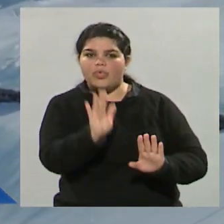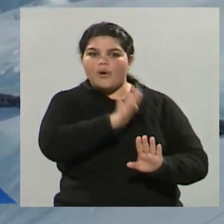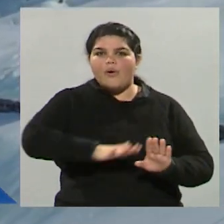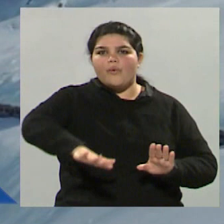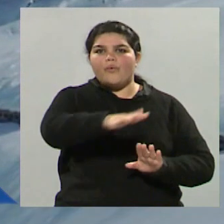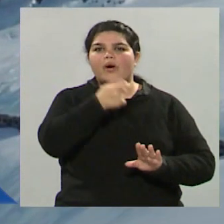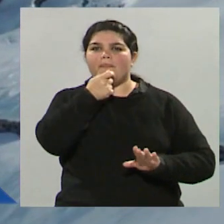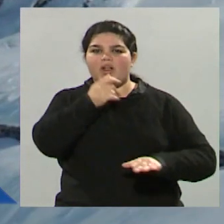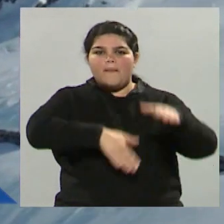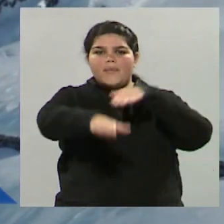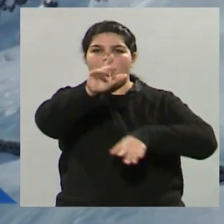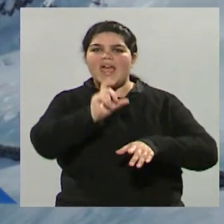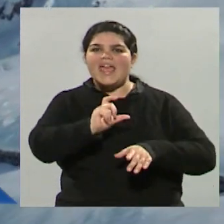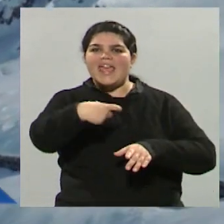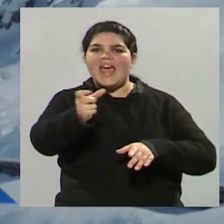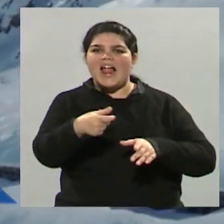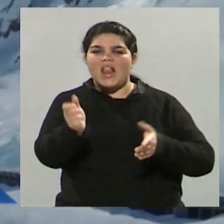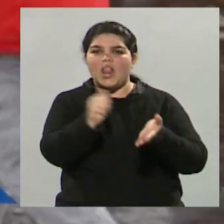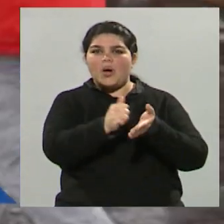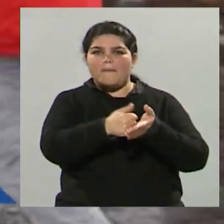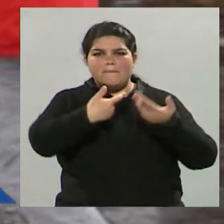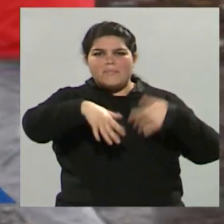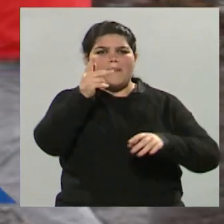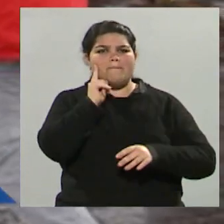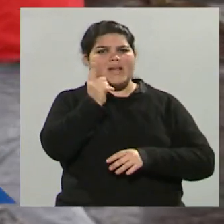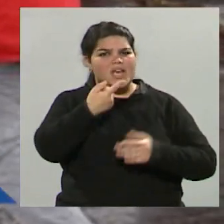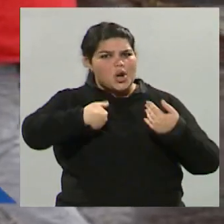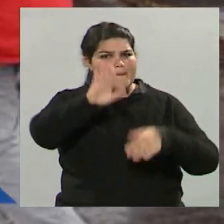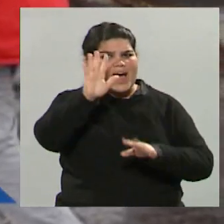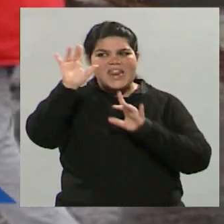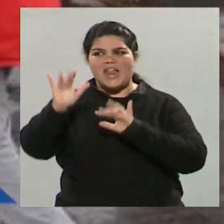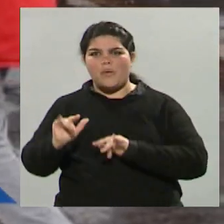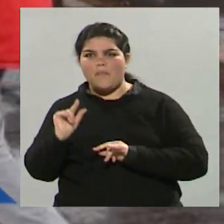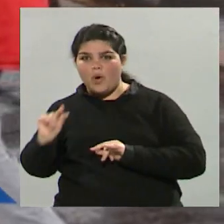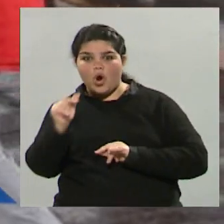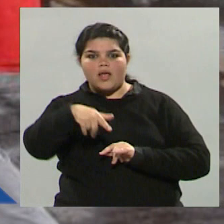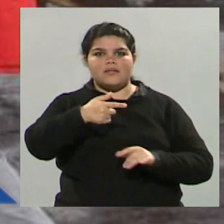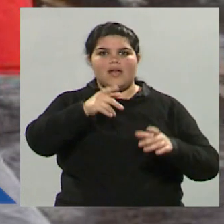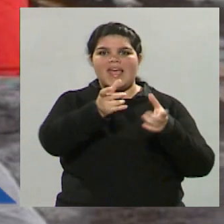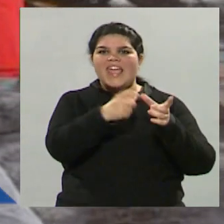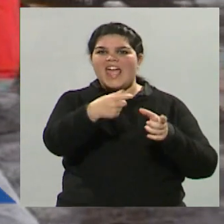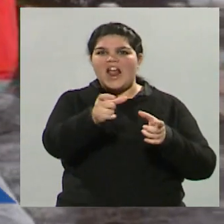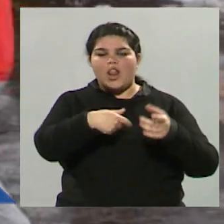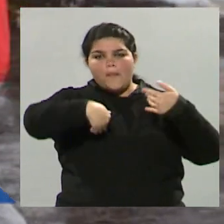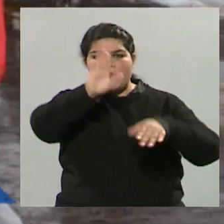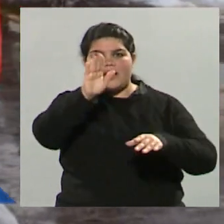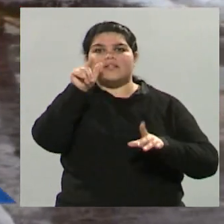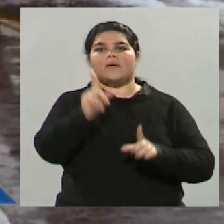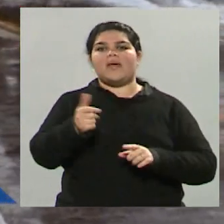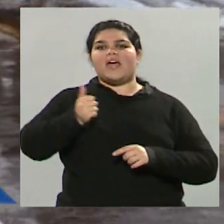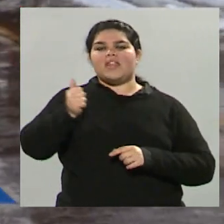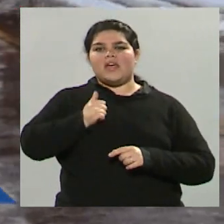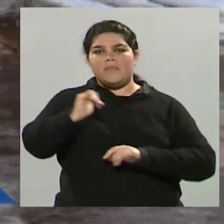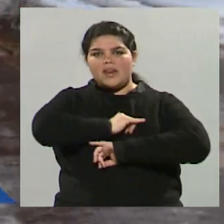hielo, que es más peligroso que la nieve. Y se informó tempranamente, lo hacía Gendarmería Nacional